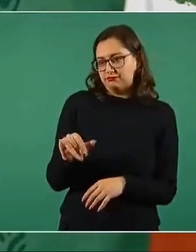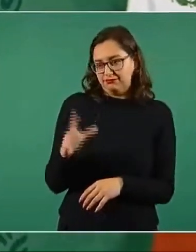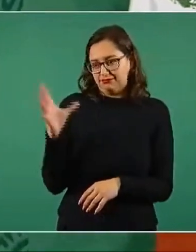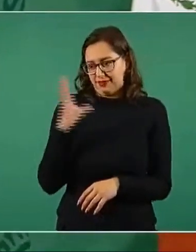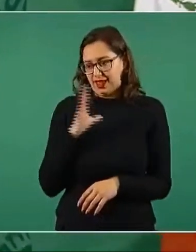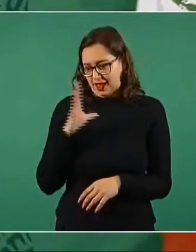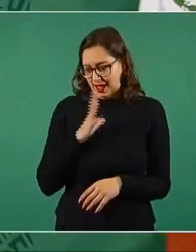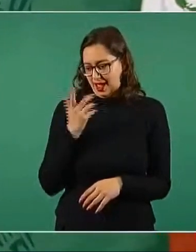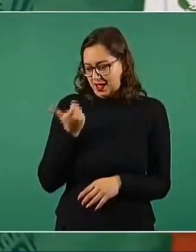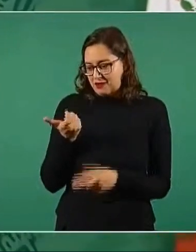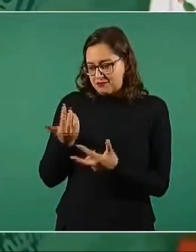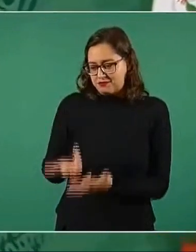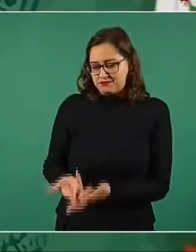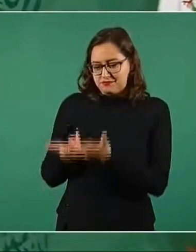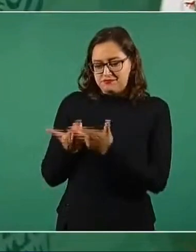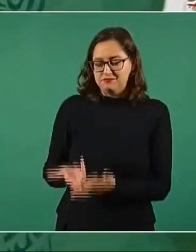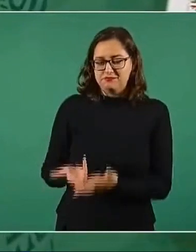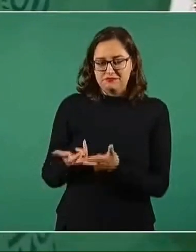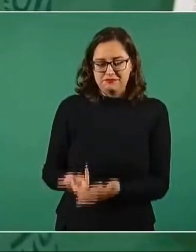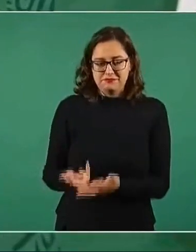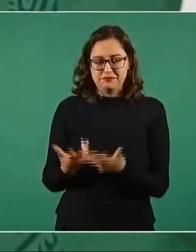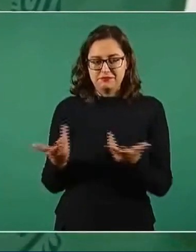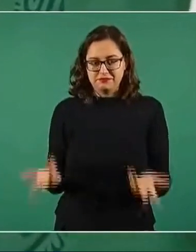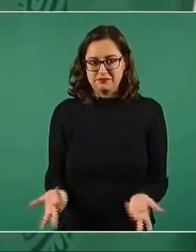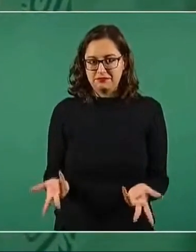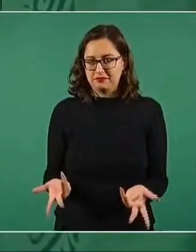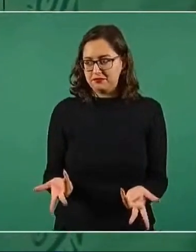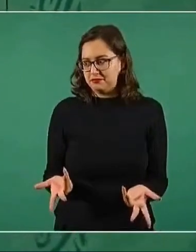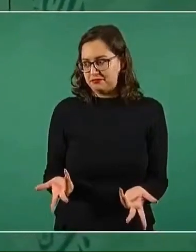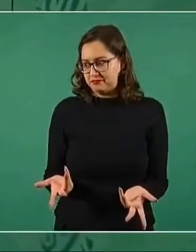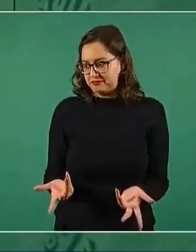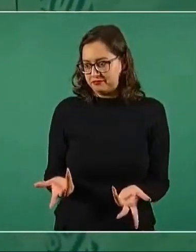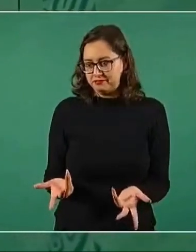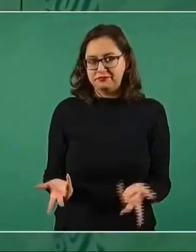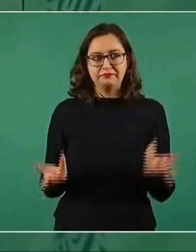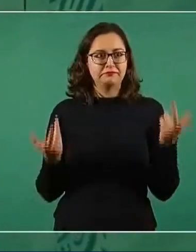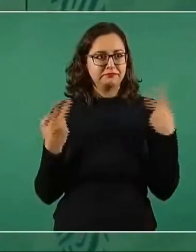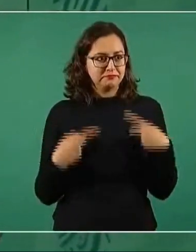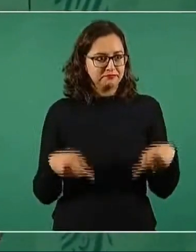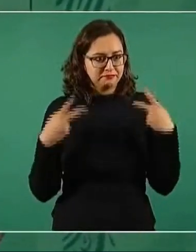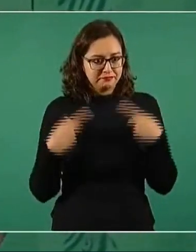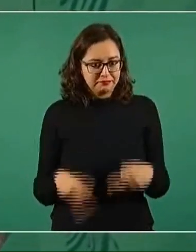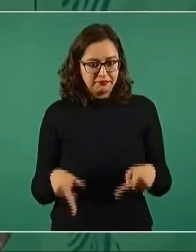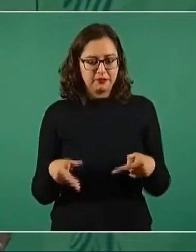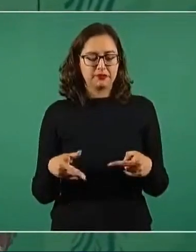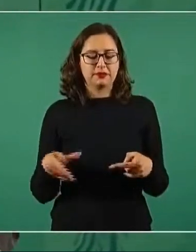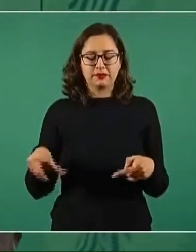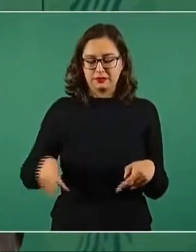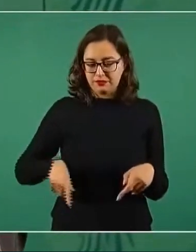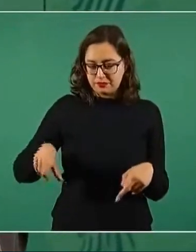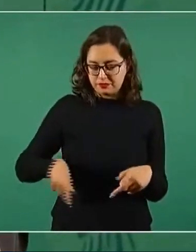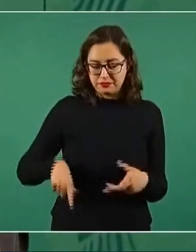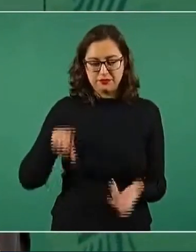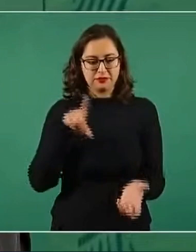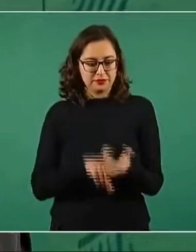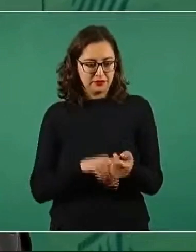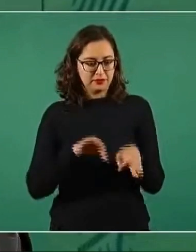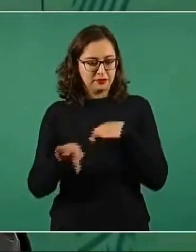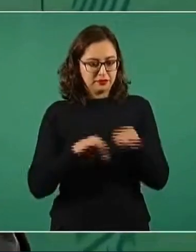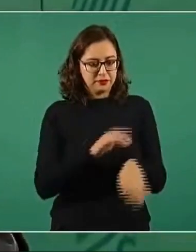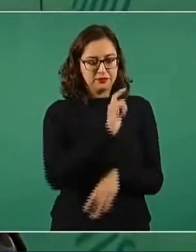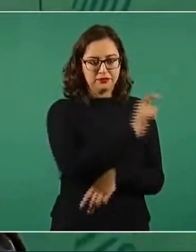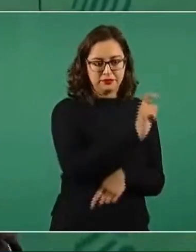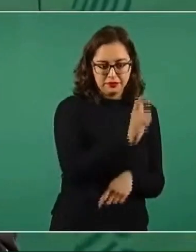para pagar a los trabajadores al servicio del Estado, para pagar a los